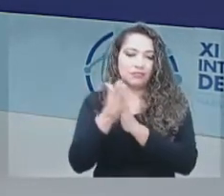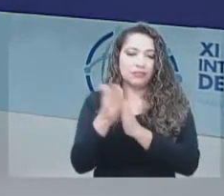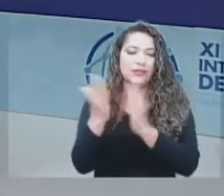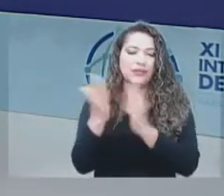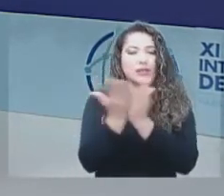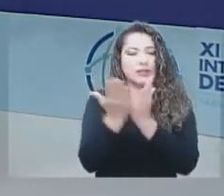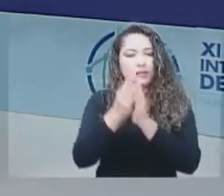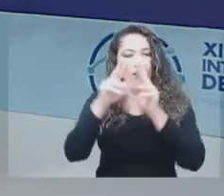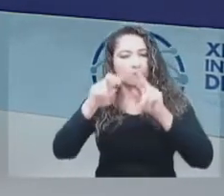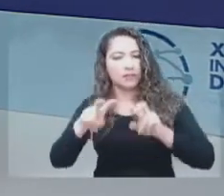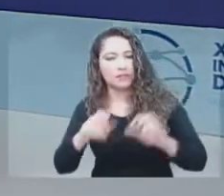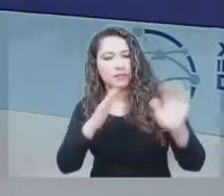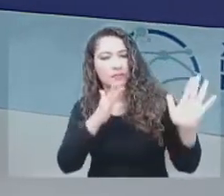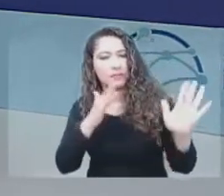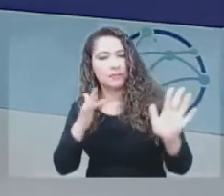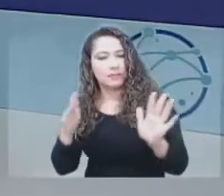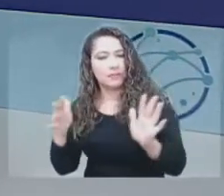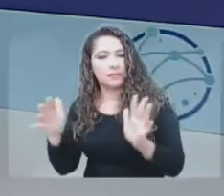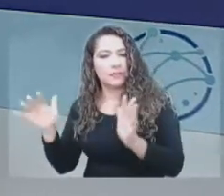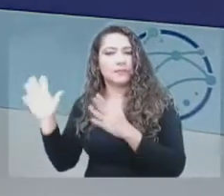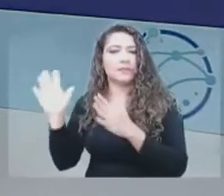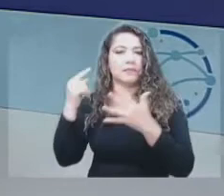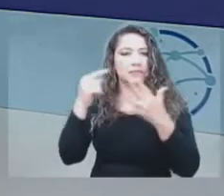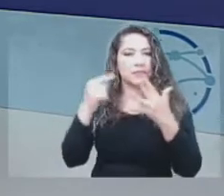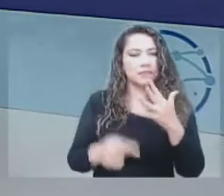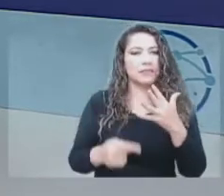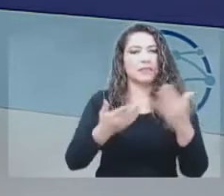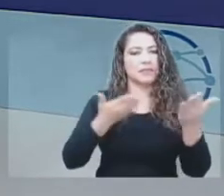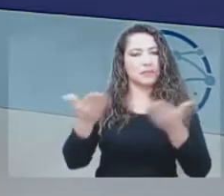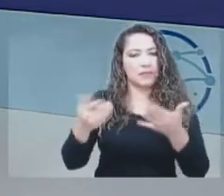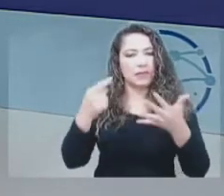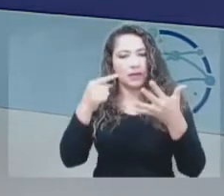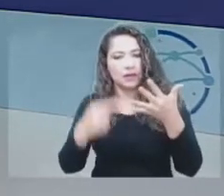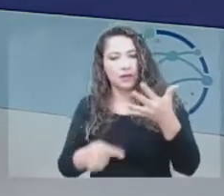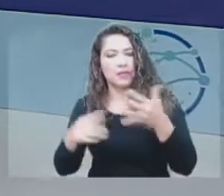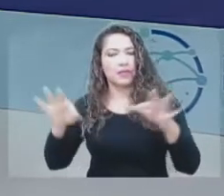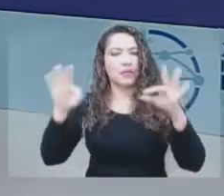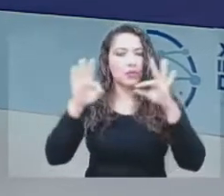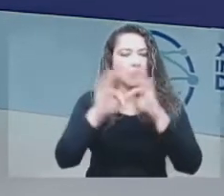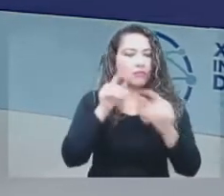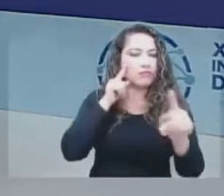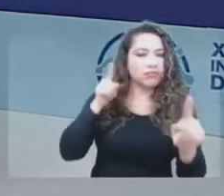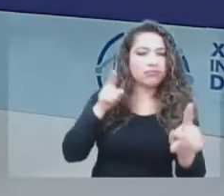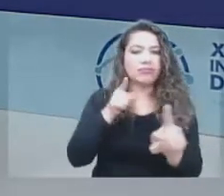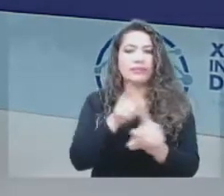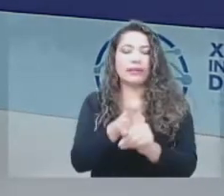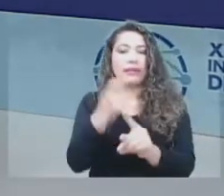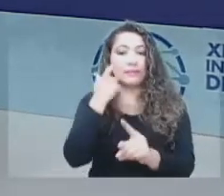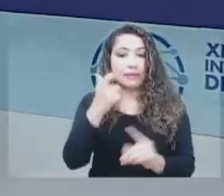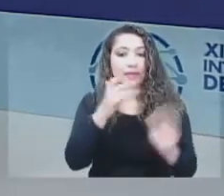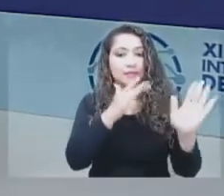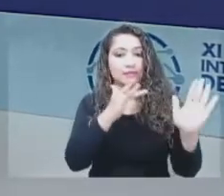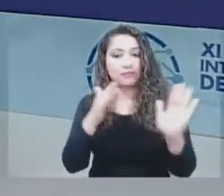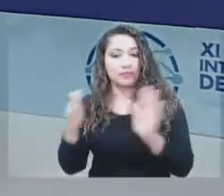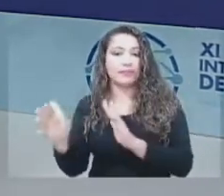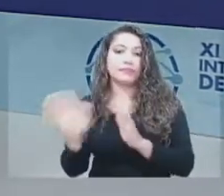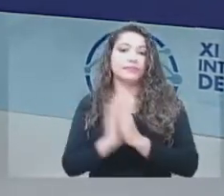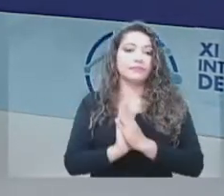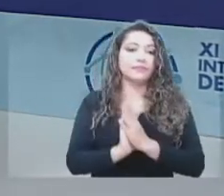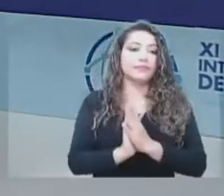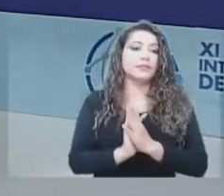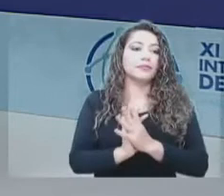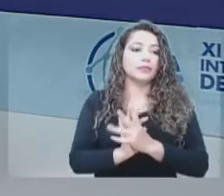para la prestación de servicios específicos. Por ejemplo, los que necesitan los